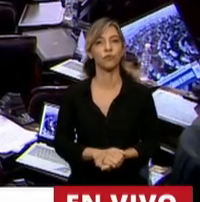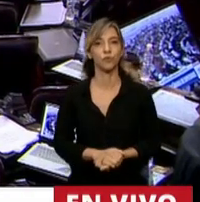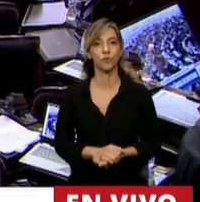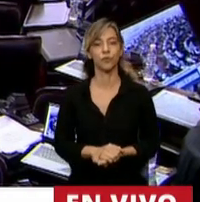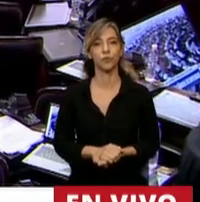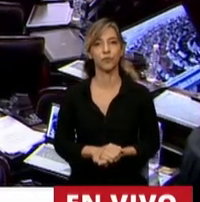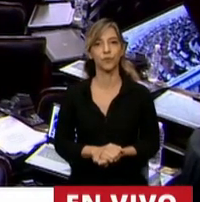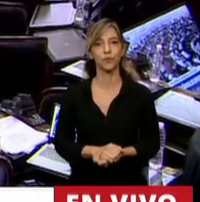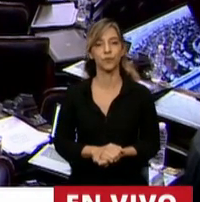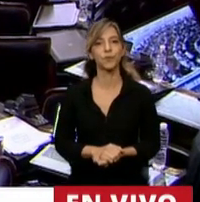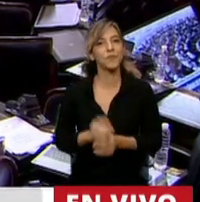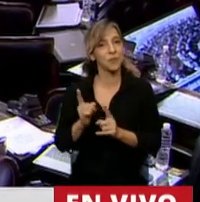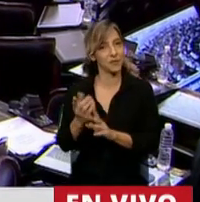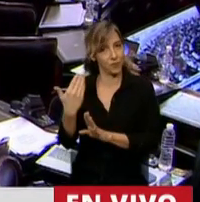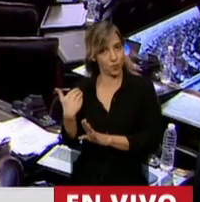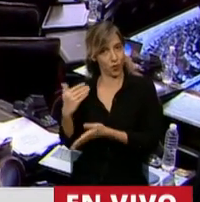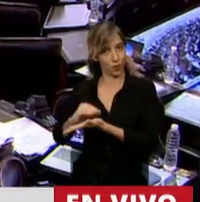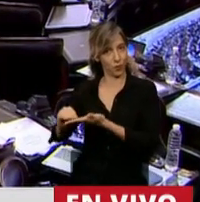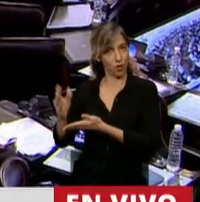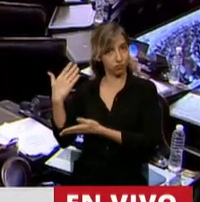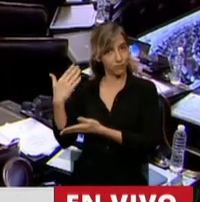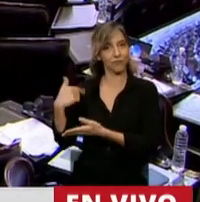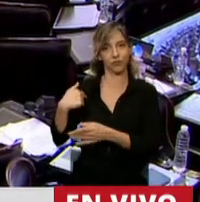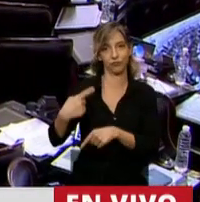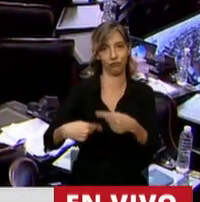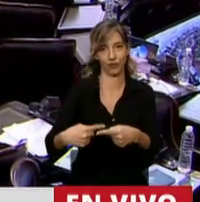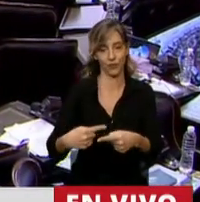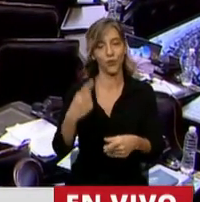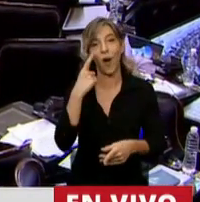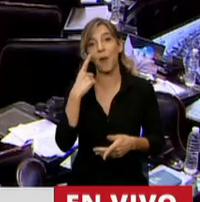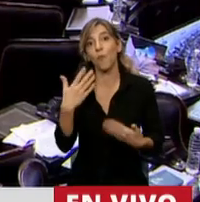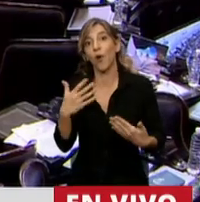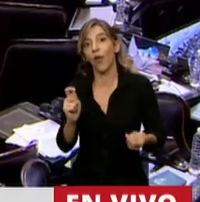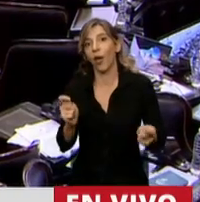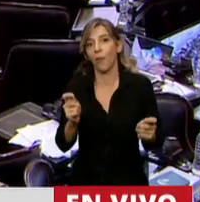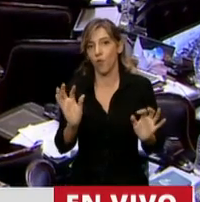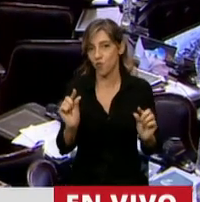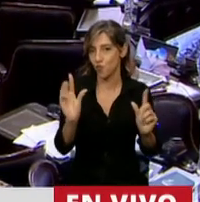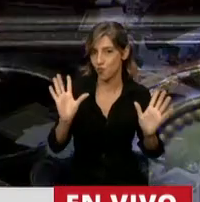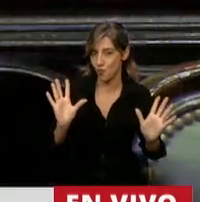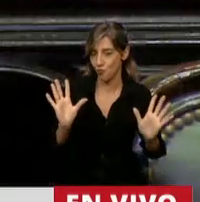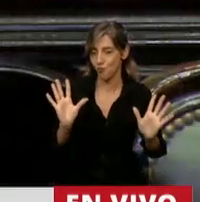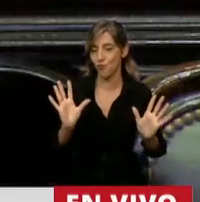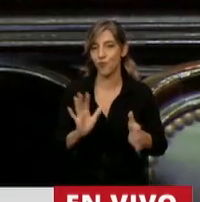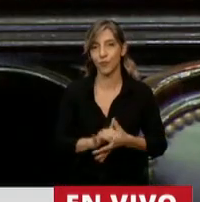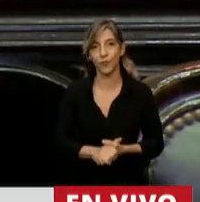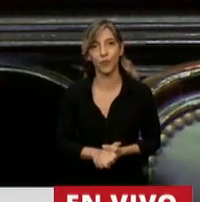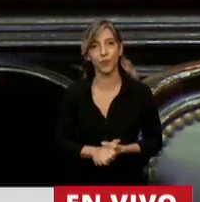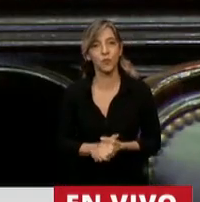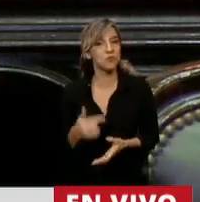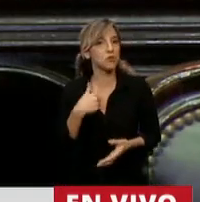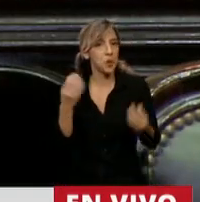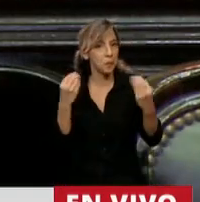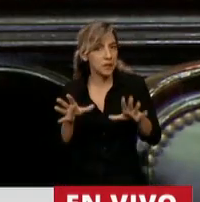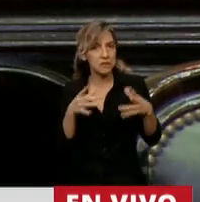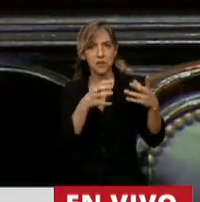discurso del diputado precedente a ver si podemos cambiarle un poquito la onda. La verdad que yo arranqué la sesión